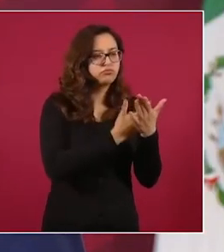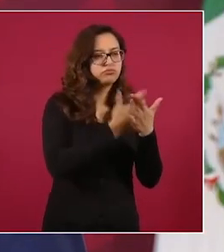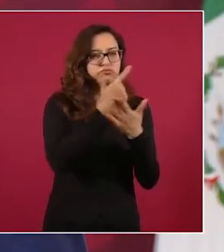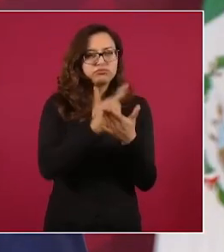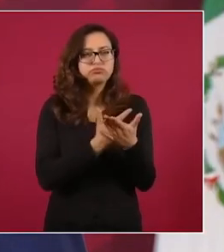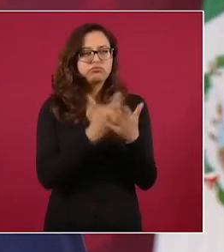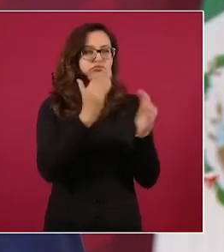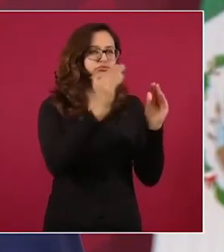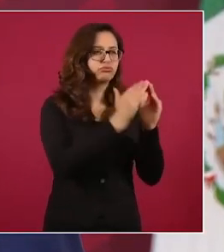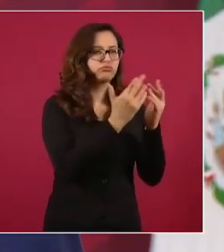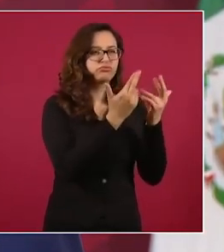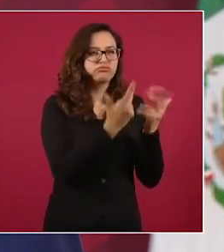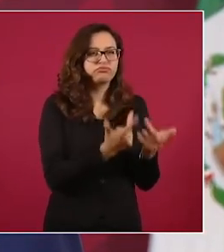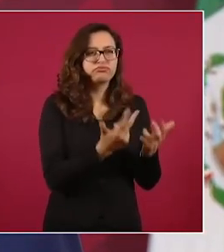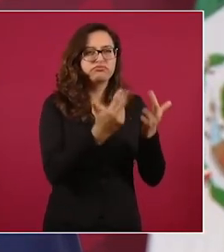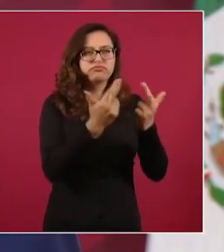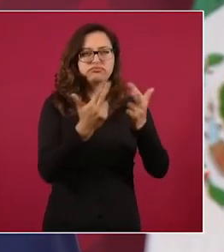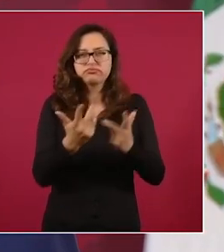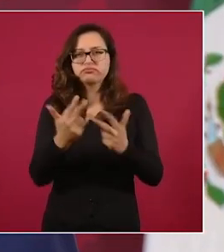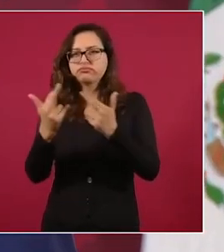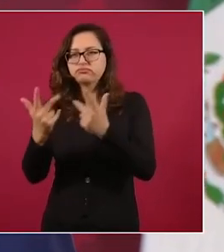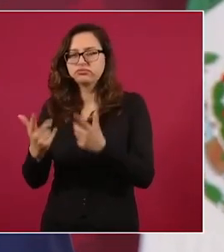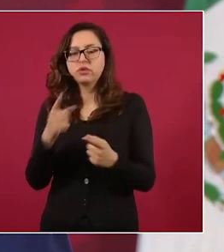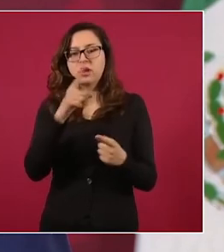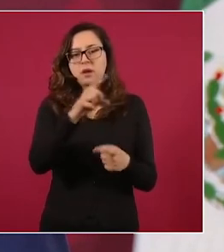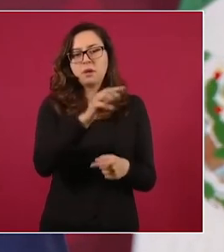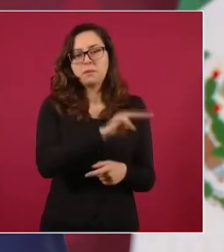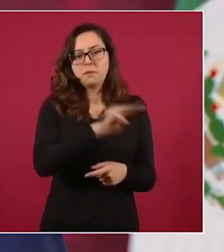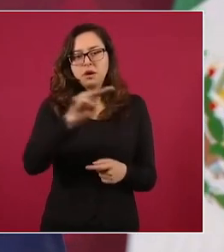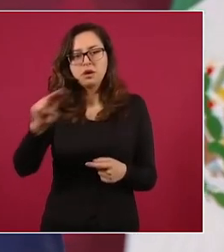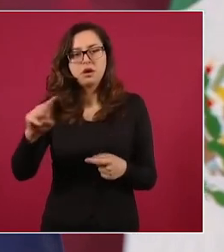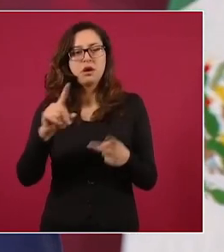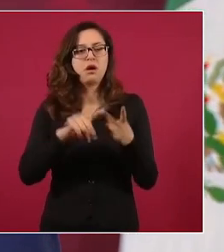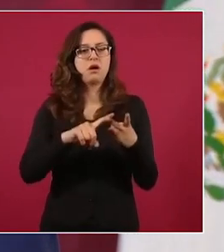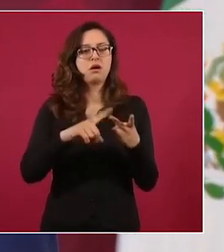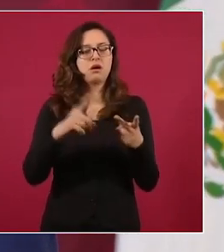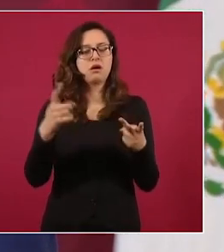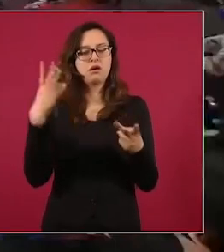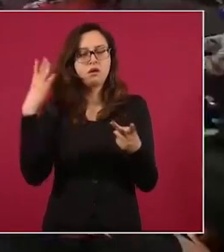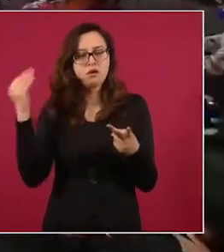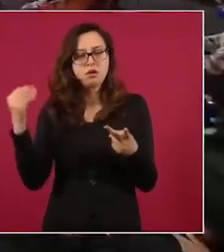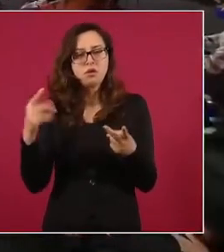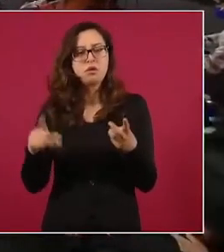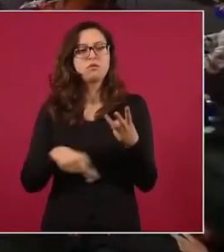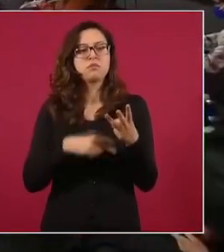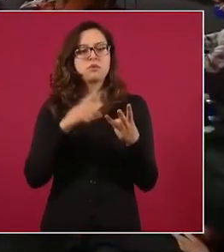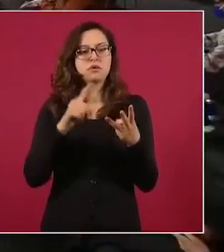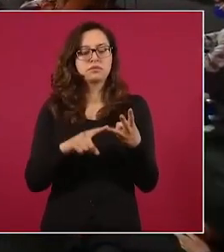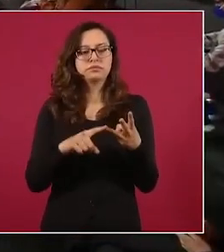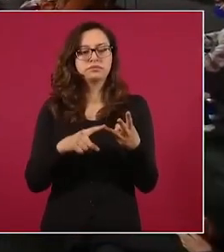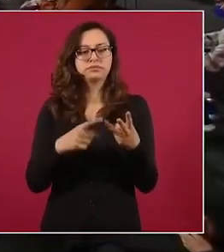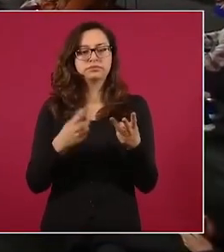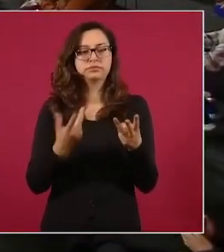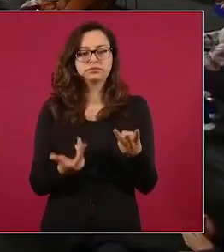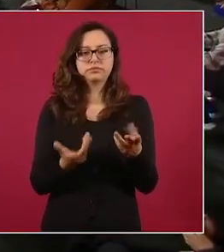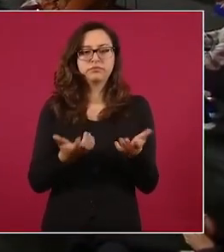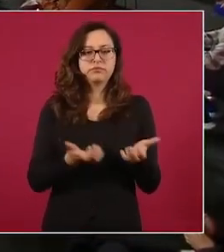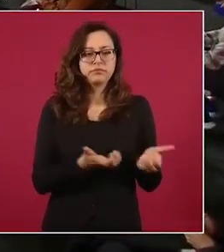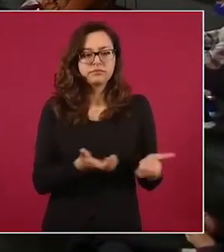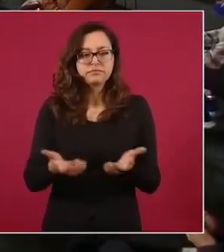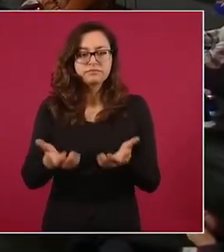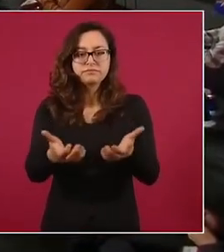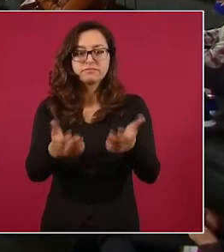de instalaciones educativas, de salud, caminos